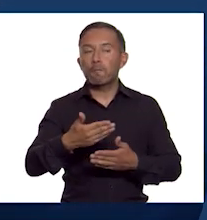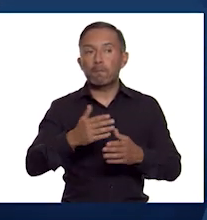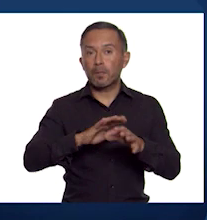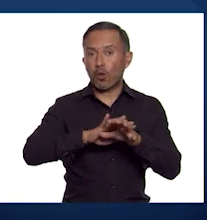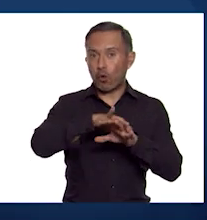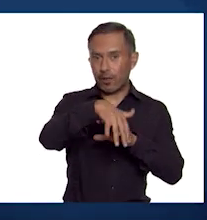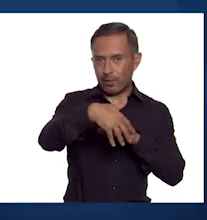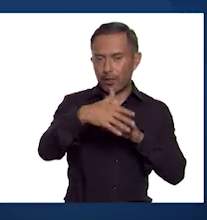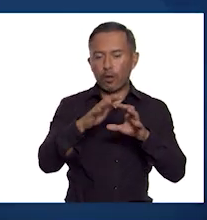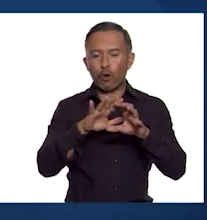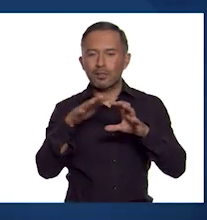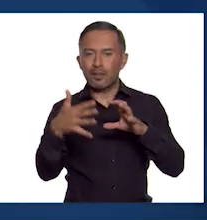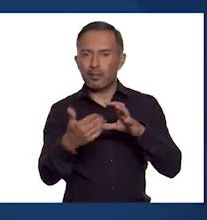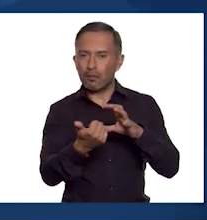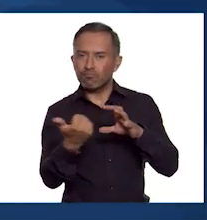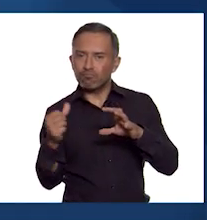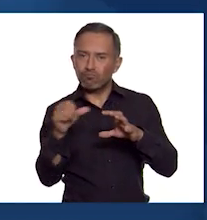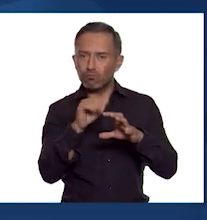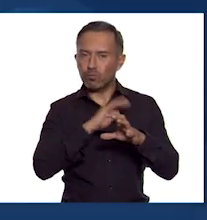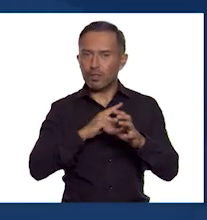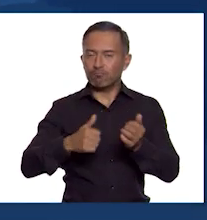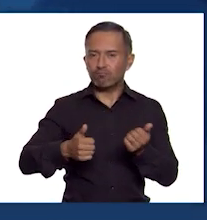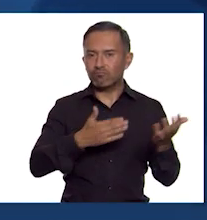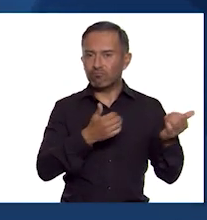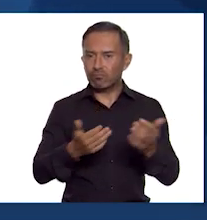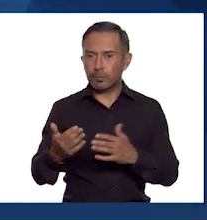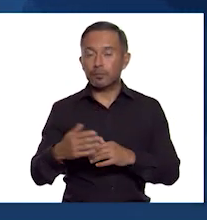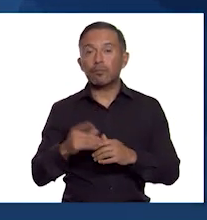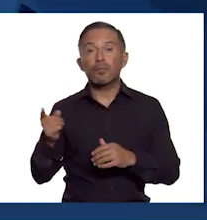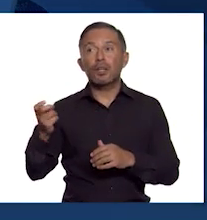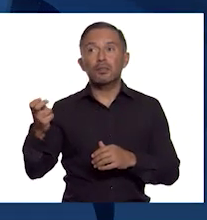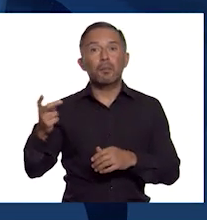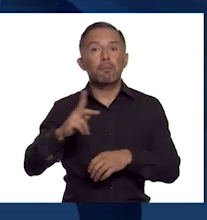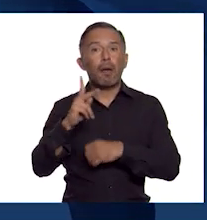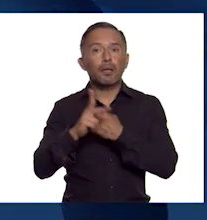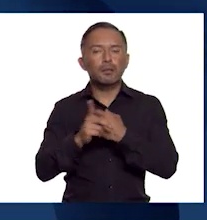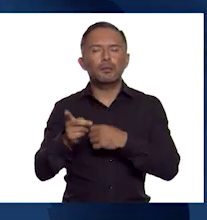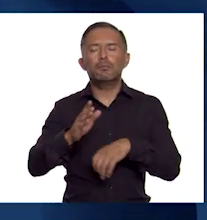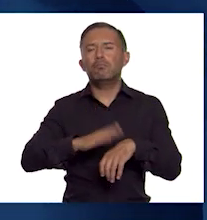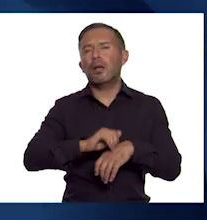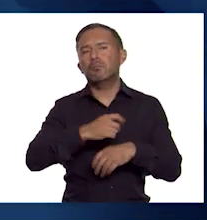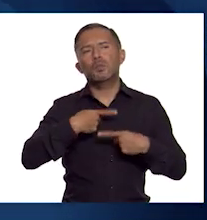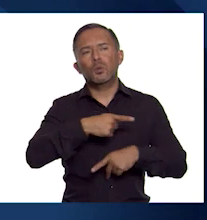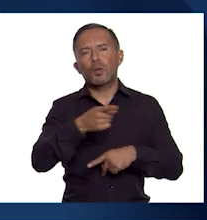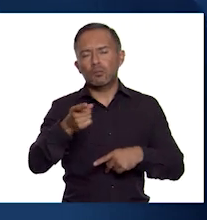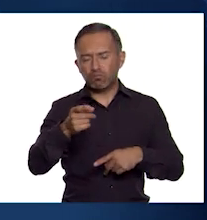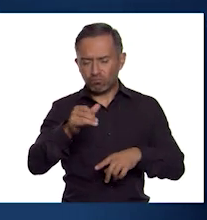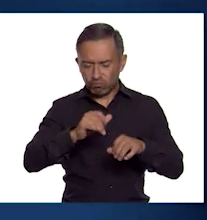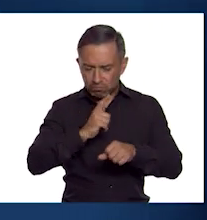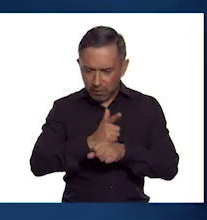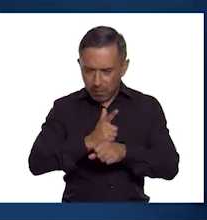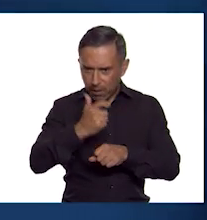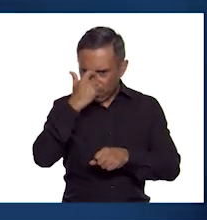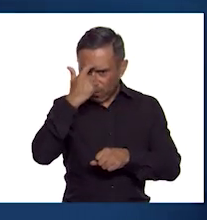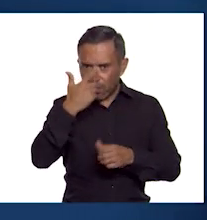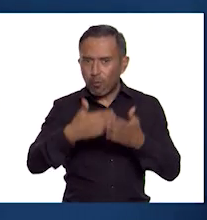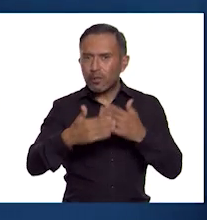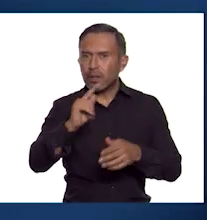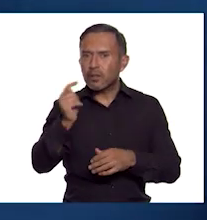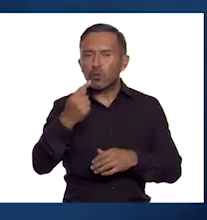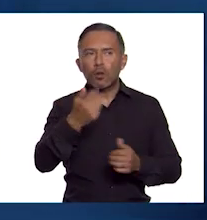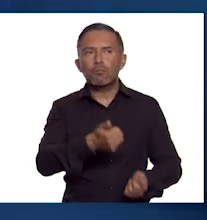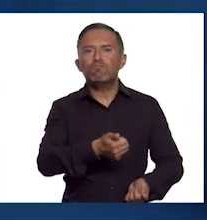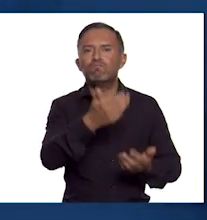y Occidente. Una civilización que ha legado a la humanidad grandes inventos tecnológicos y una cultura que sigue